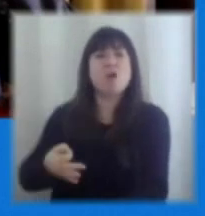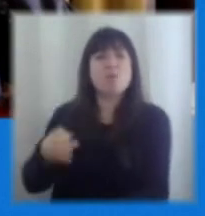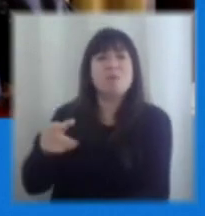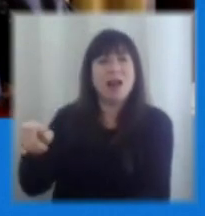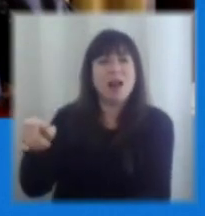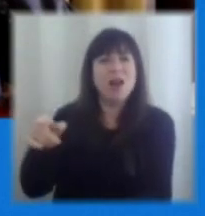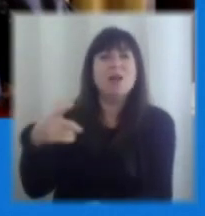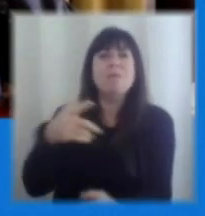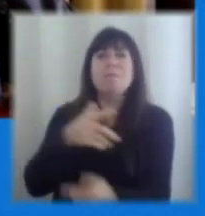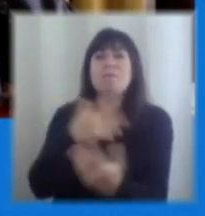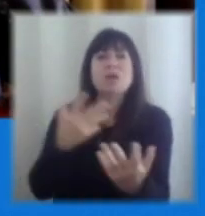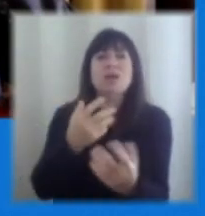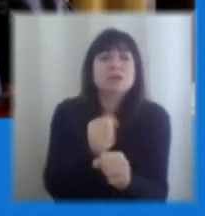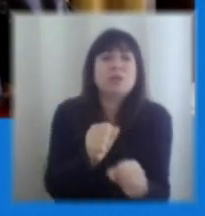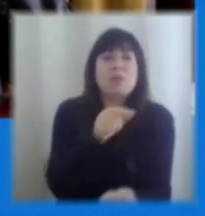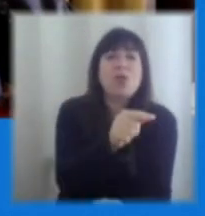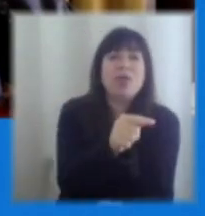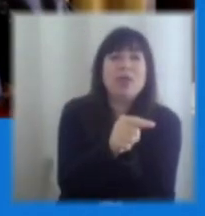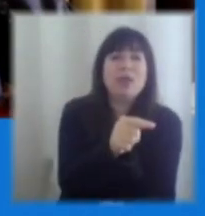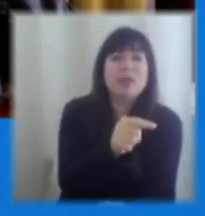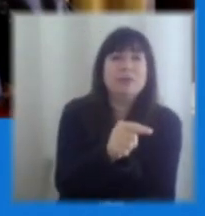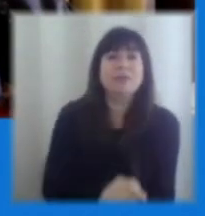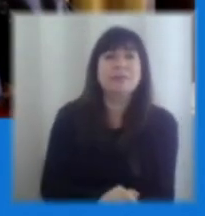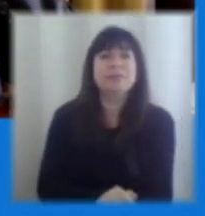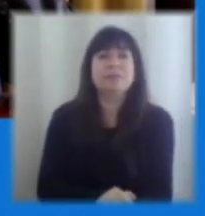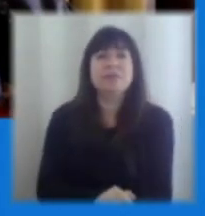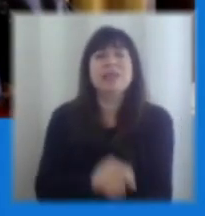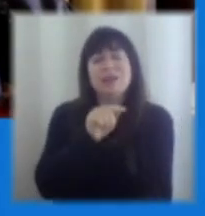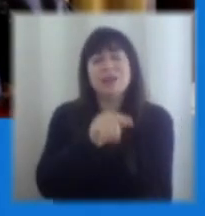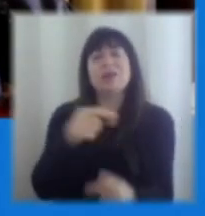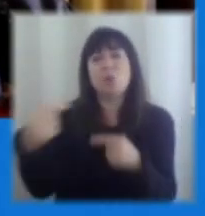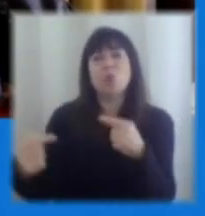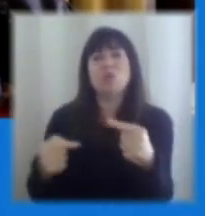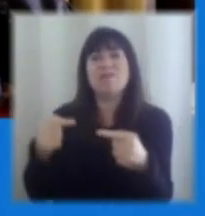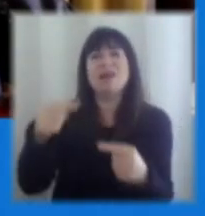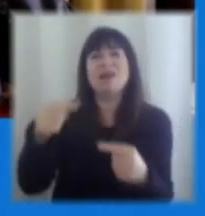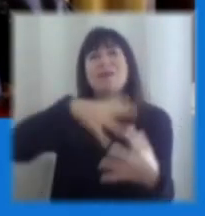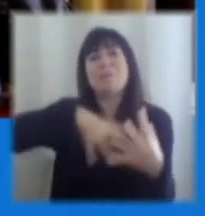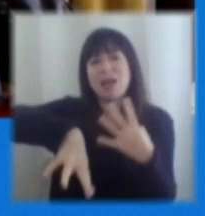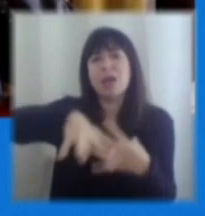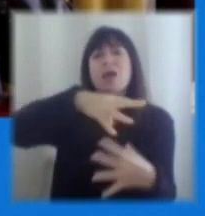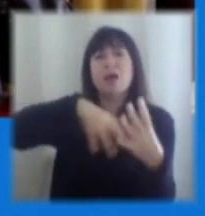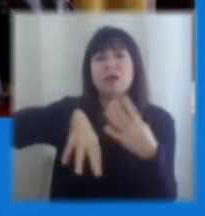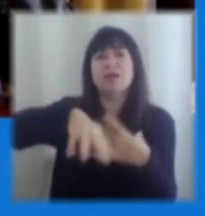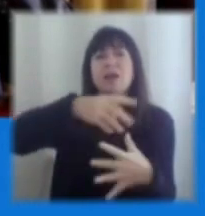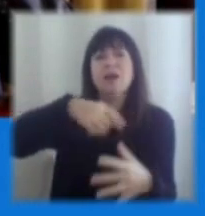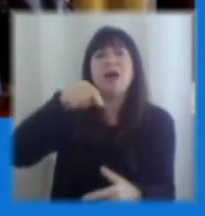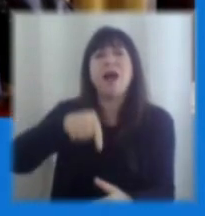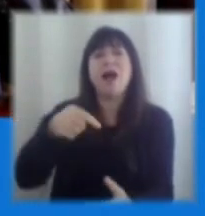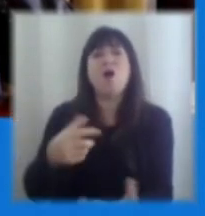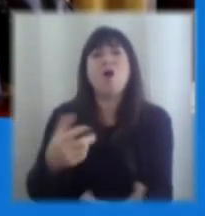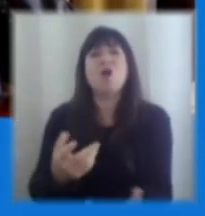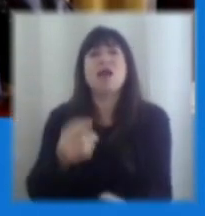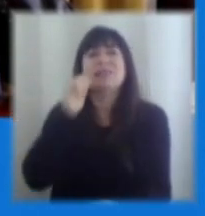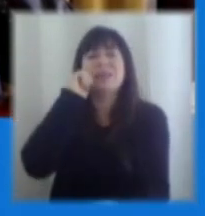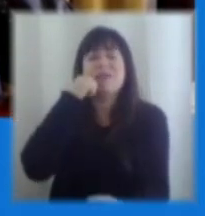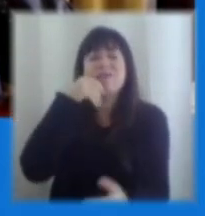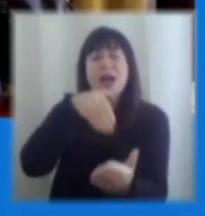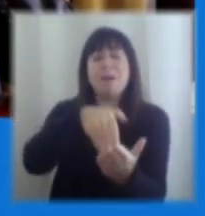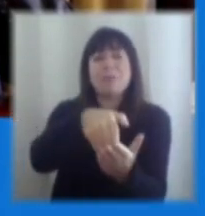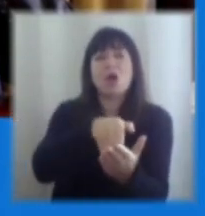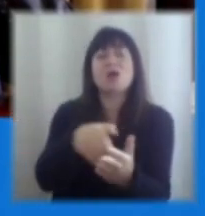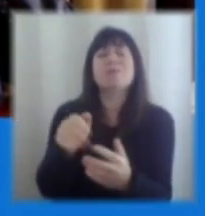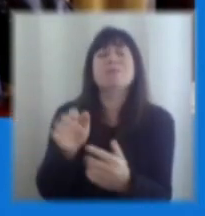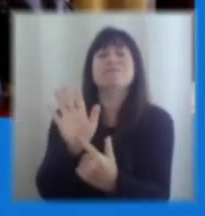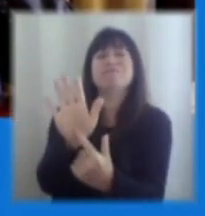formalizarse y sofisticarse, en fin, entonces, me parece que este es un debate que mezcla temas de contingencia, como es la prioridad que representa, ¿no es cierto?, el empleo